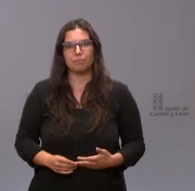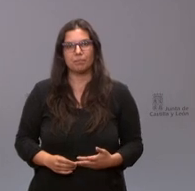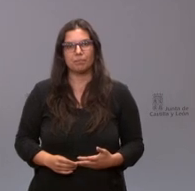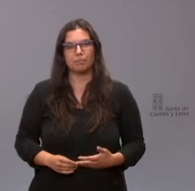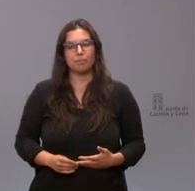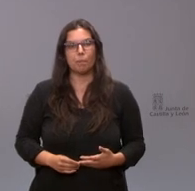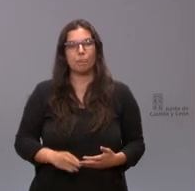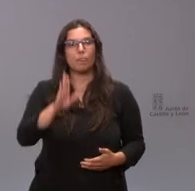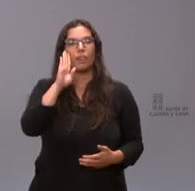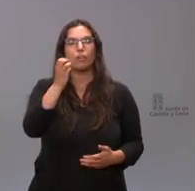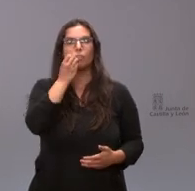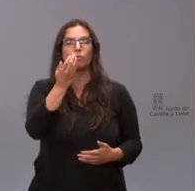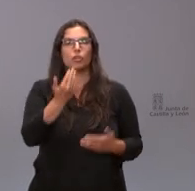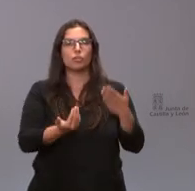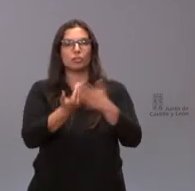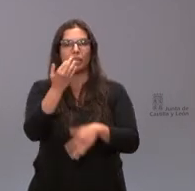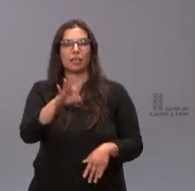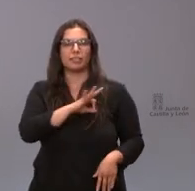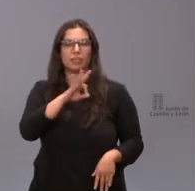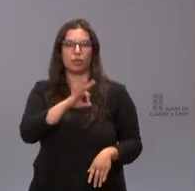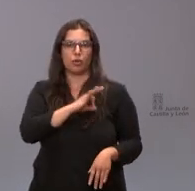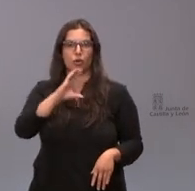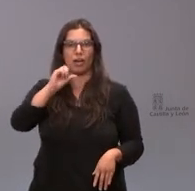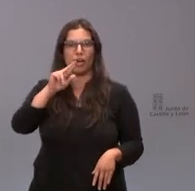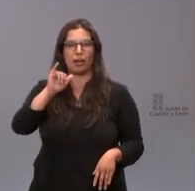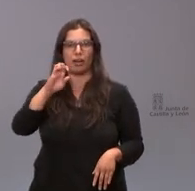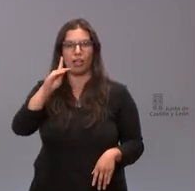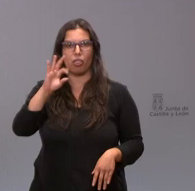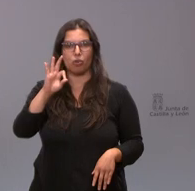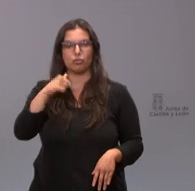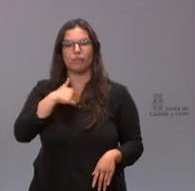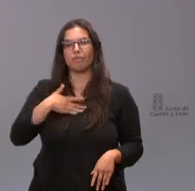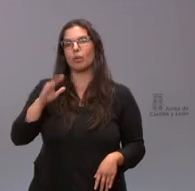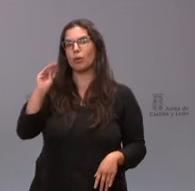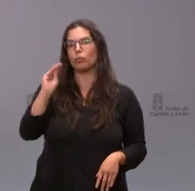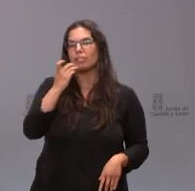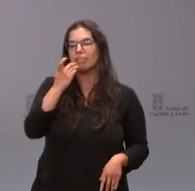hola buenos días señor Carriedo yo le quería preguntar si tienen ya